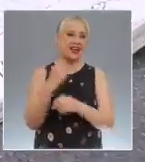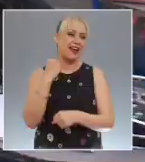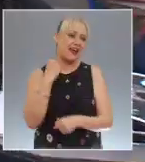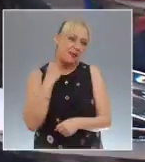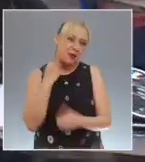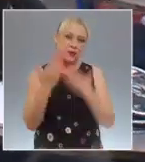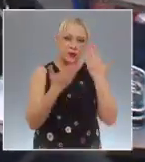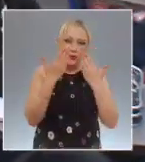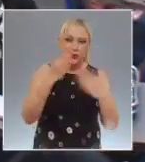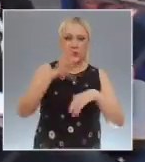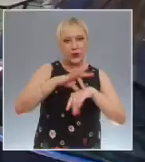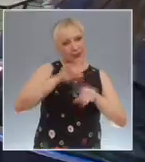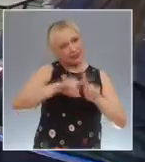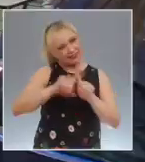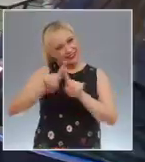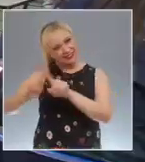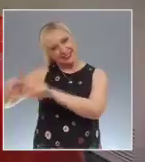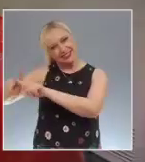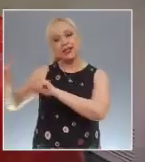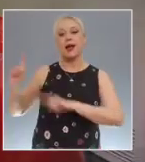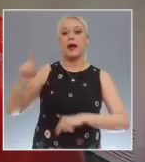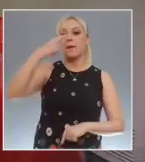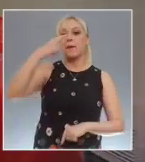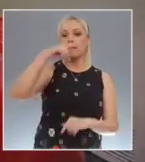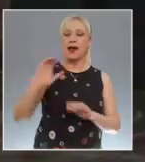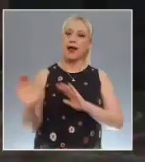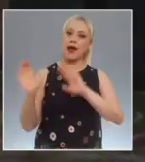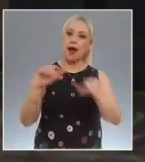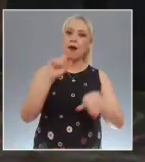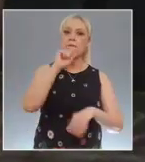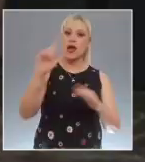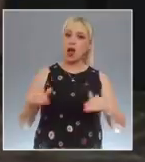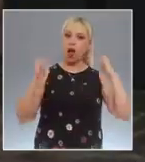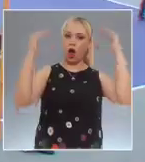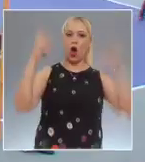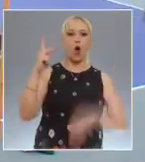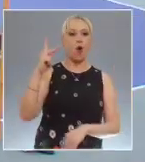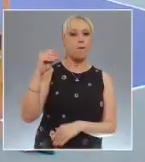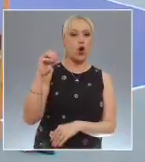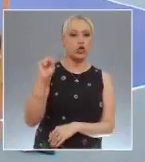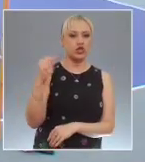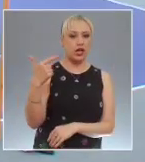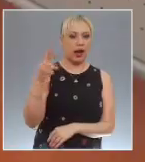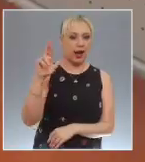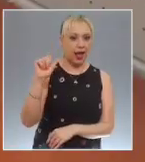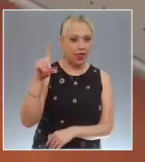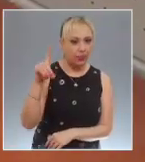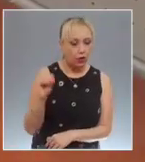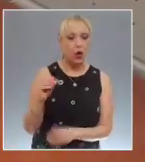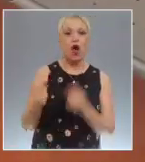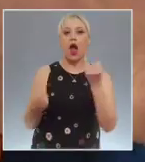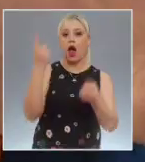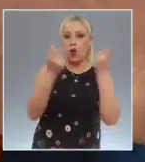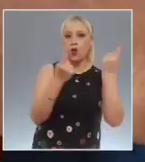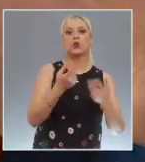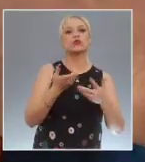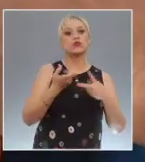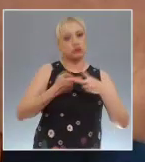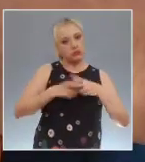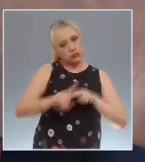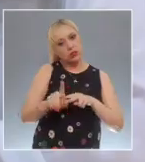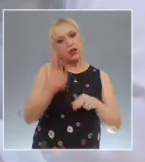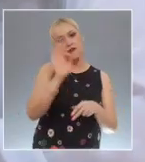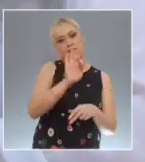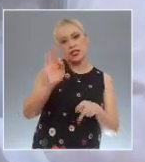incorporan a los programas de posgrado. Algunas facultades y escuelas iniciarían actividades en fechas posteriores, aunque todas lo harán durante